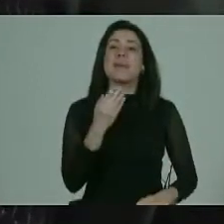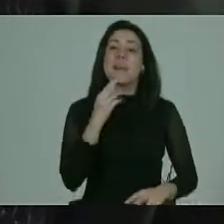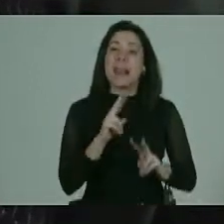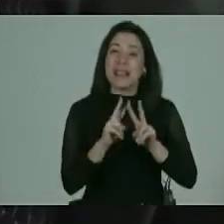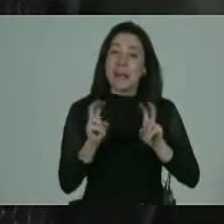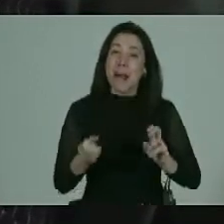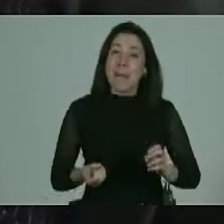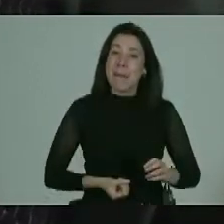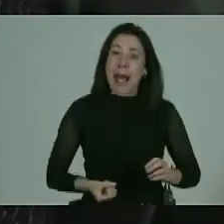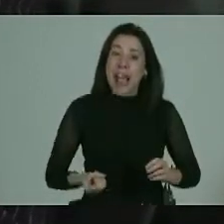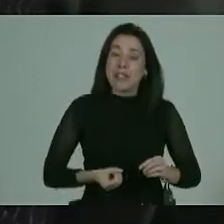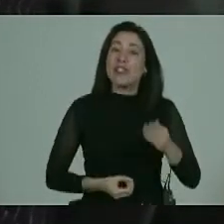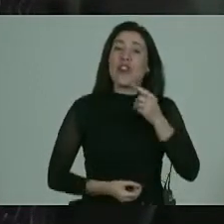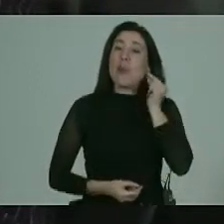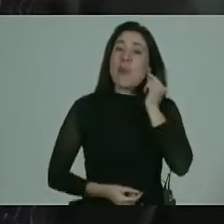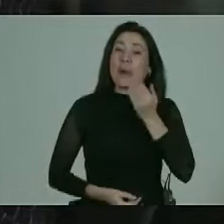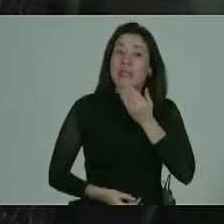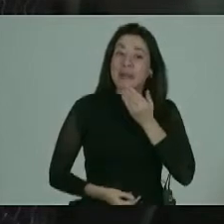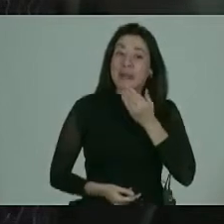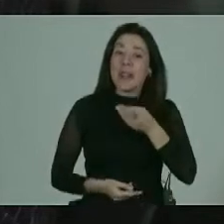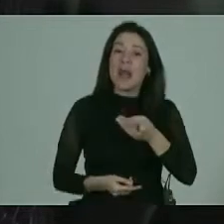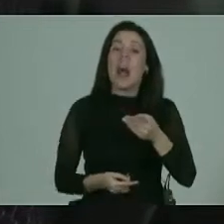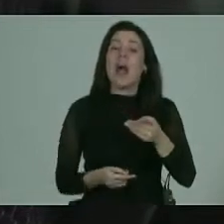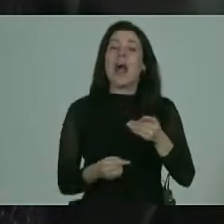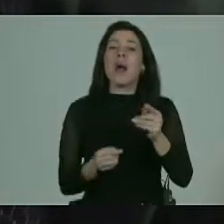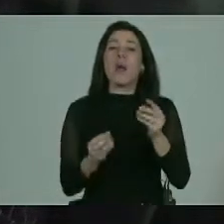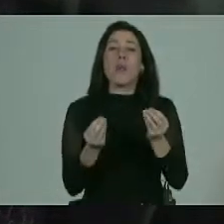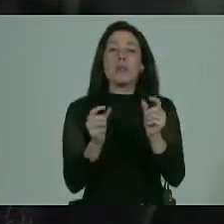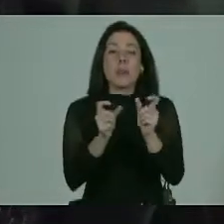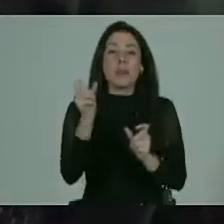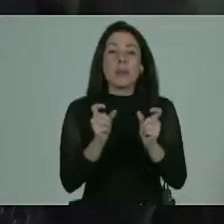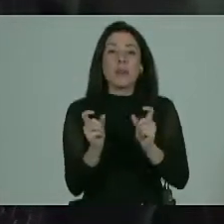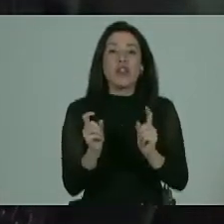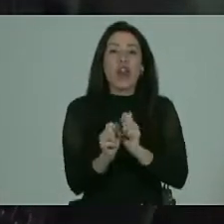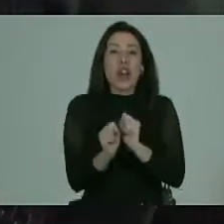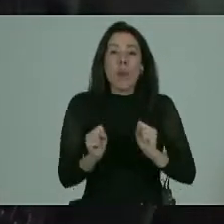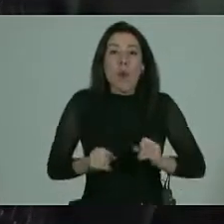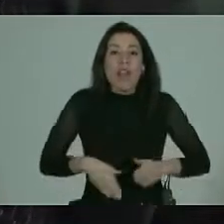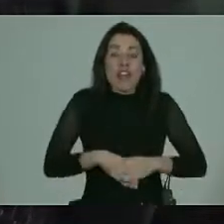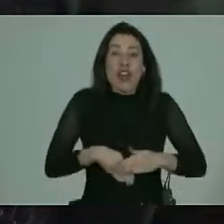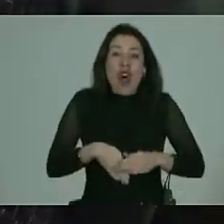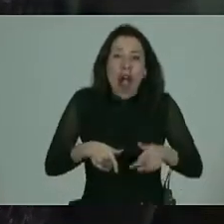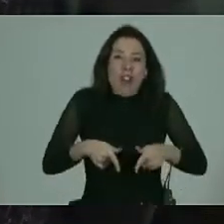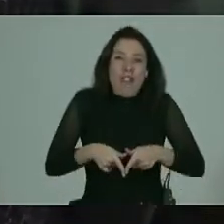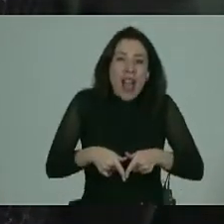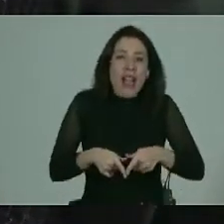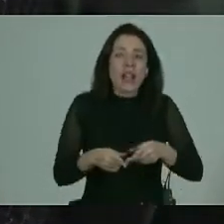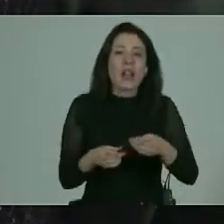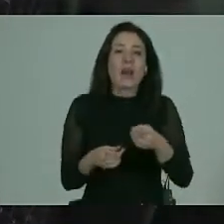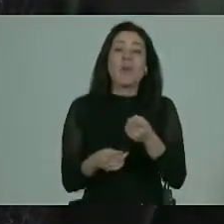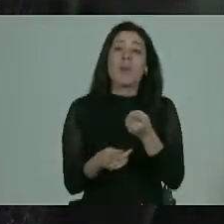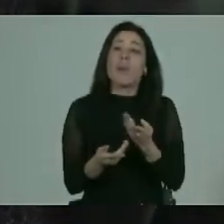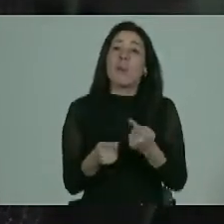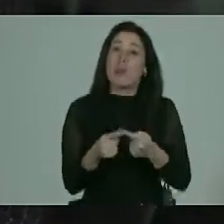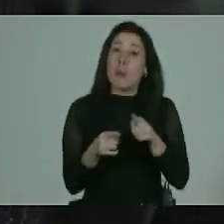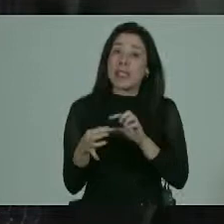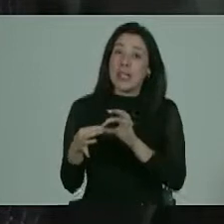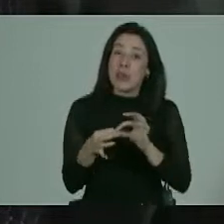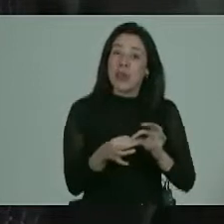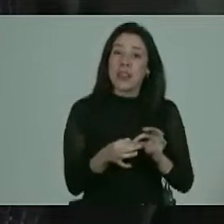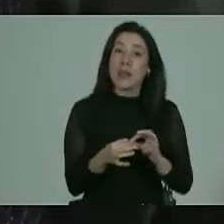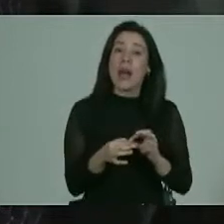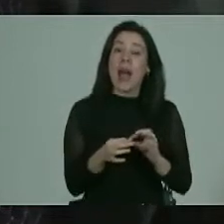la masturbación es practicada por mucha gente que no tiene tampoco acceso a sus genitales es por eso que la figura del